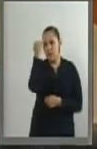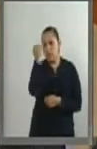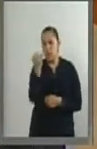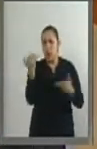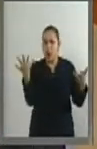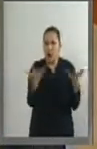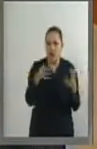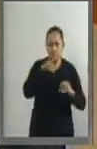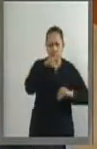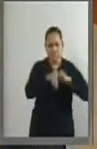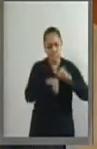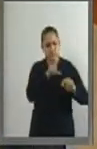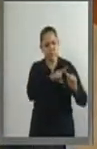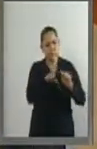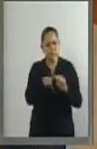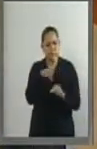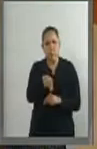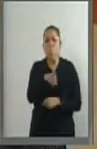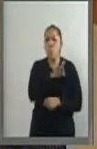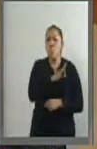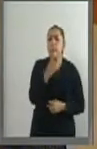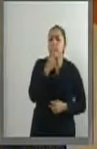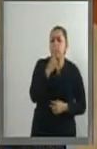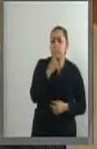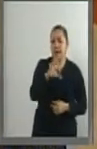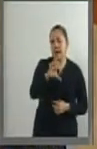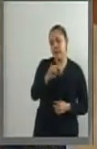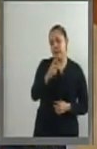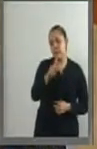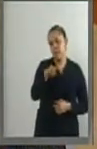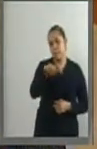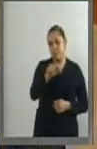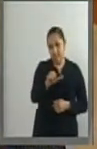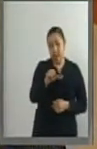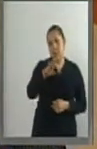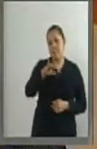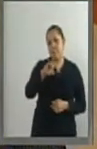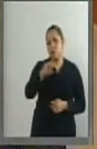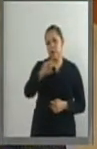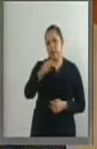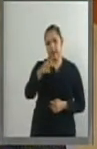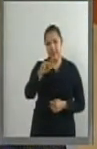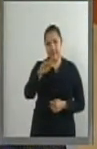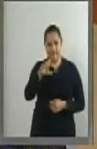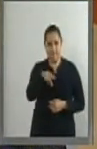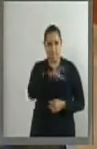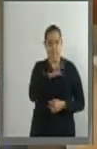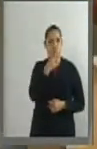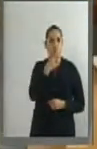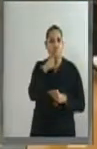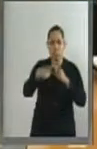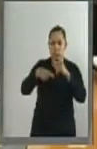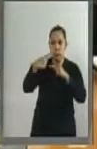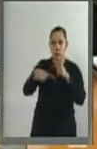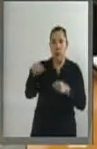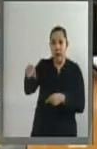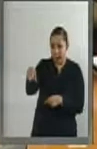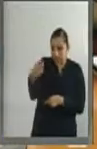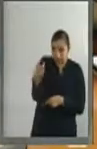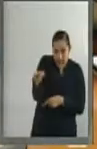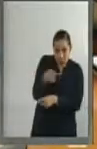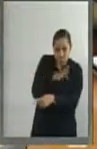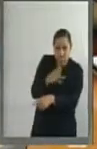el uso de la espuma biodegradable que puede sustituir al UNICEL.